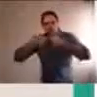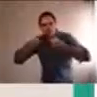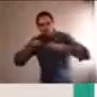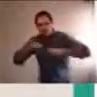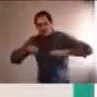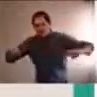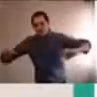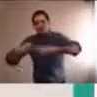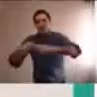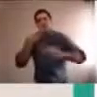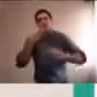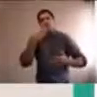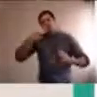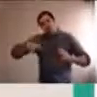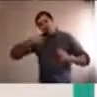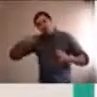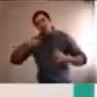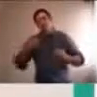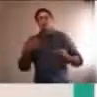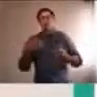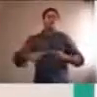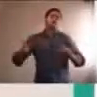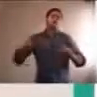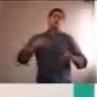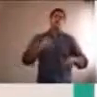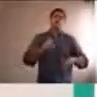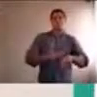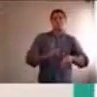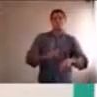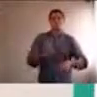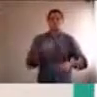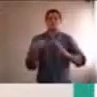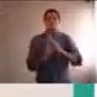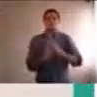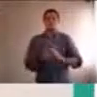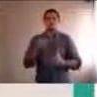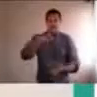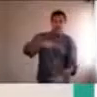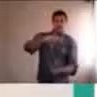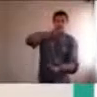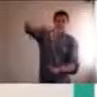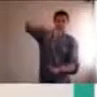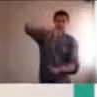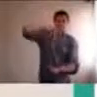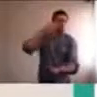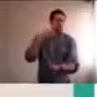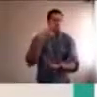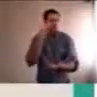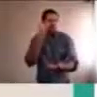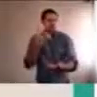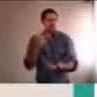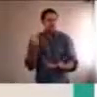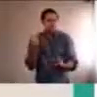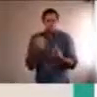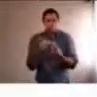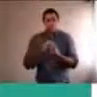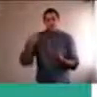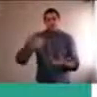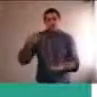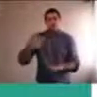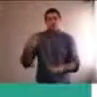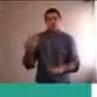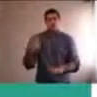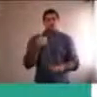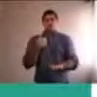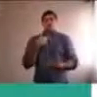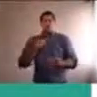es uno de los recursos, que nosotros compartimos, y que nos resulta, interesante, y valioso. Claro,